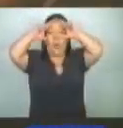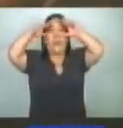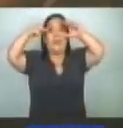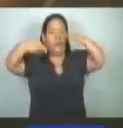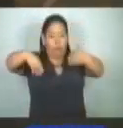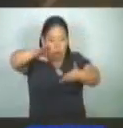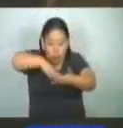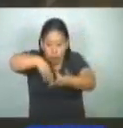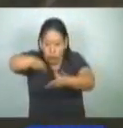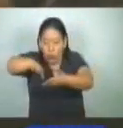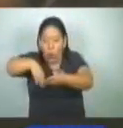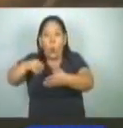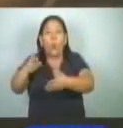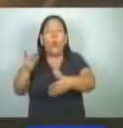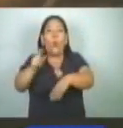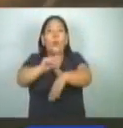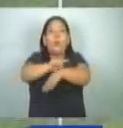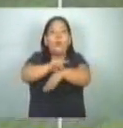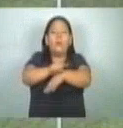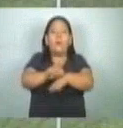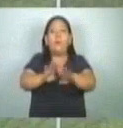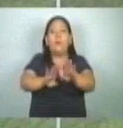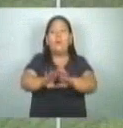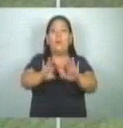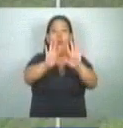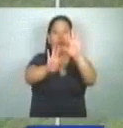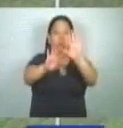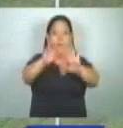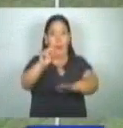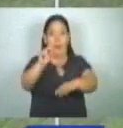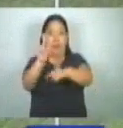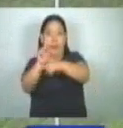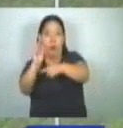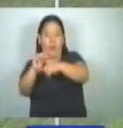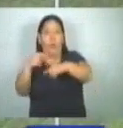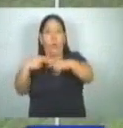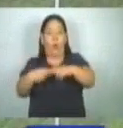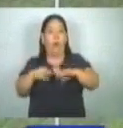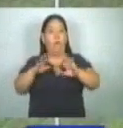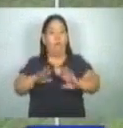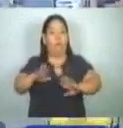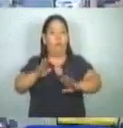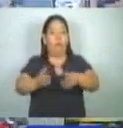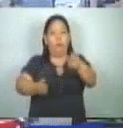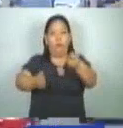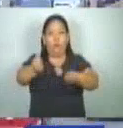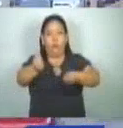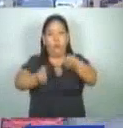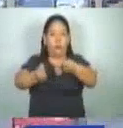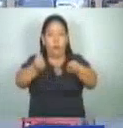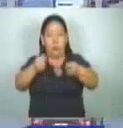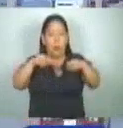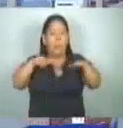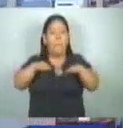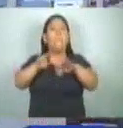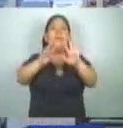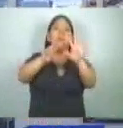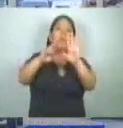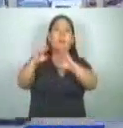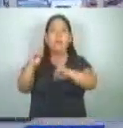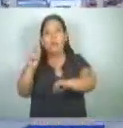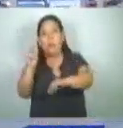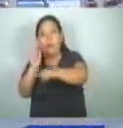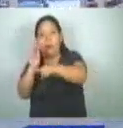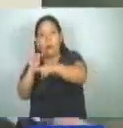con una velocidad máxima de 90 kilómetros por hora, reduciendo paulatinamente en algunos tramos a 70 y 60